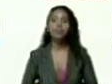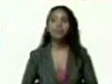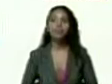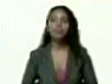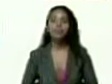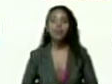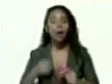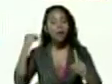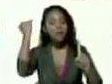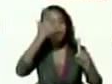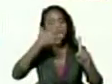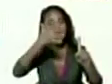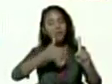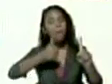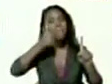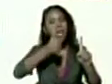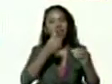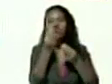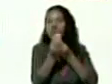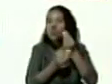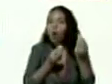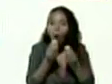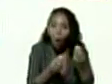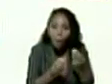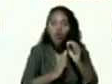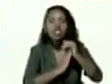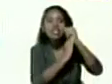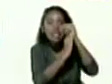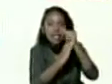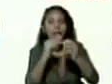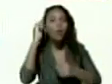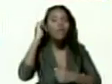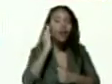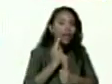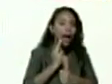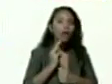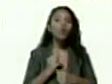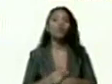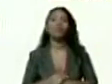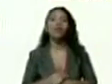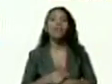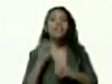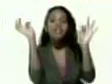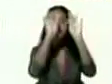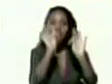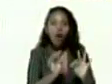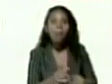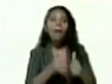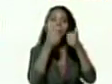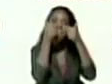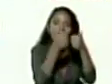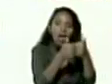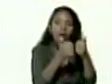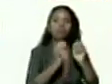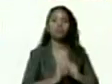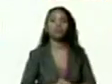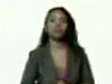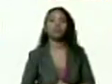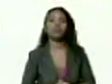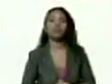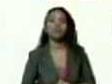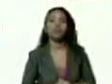enseñar bien cómo se ejerce el liderazgo bolivariano de manera efectiva con